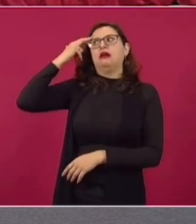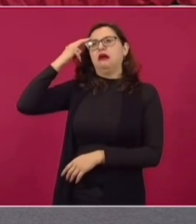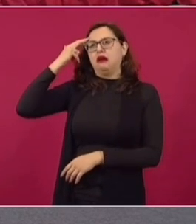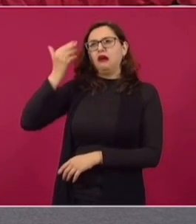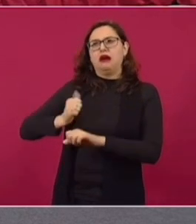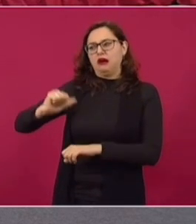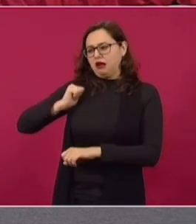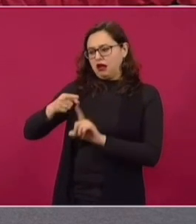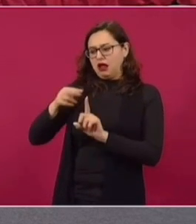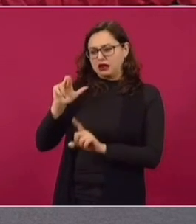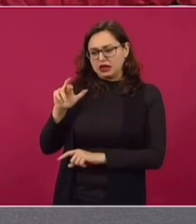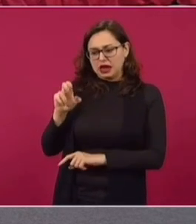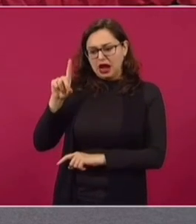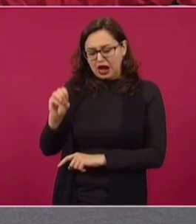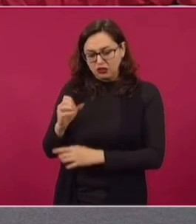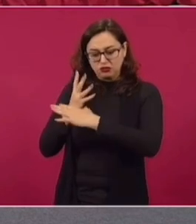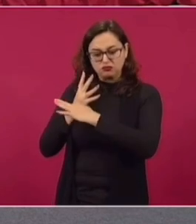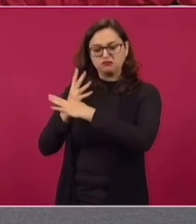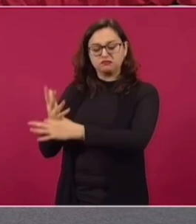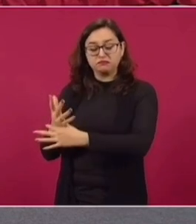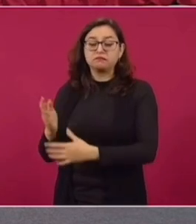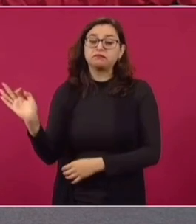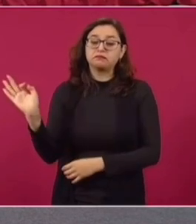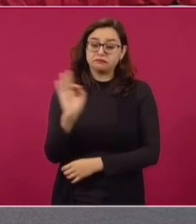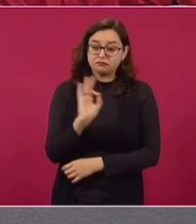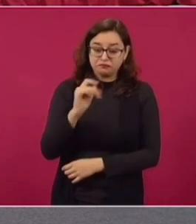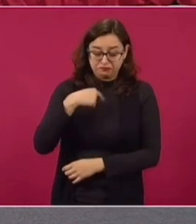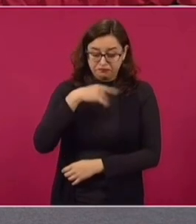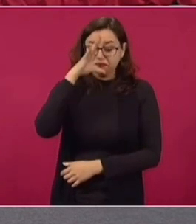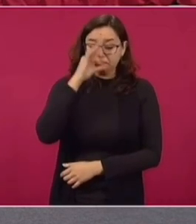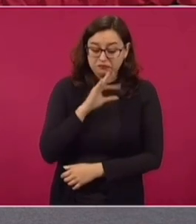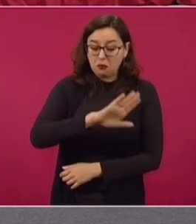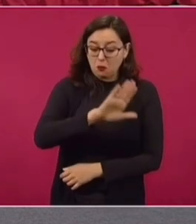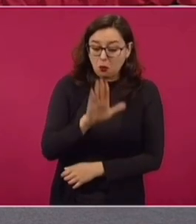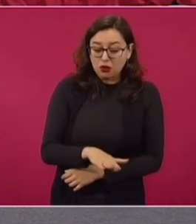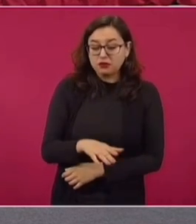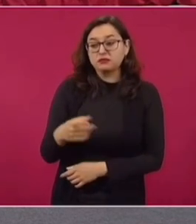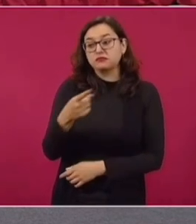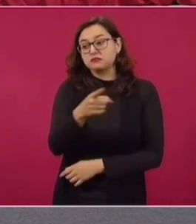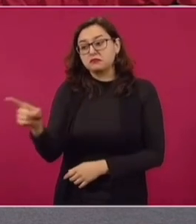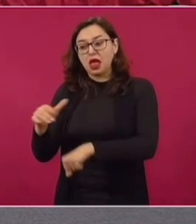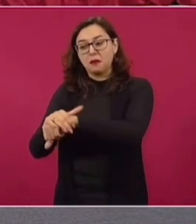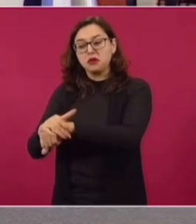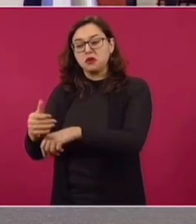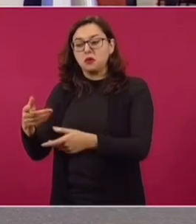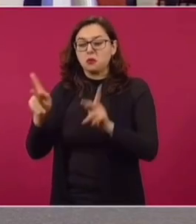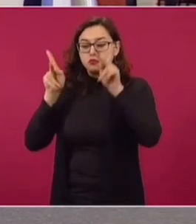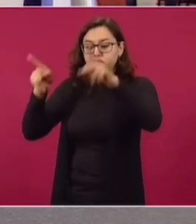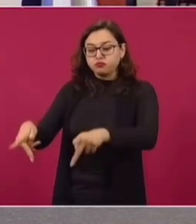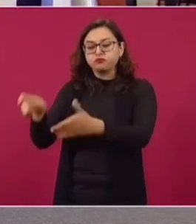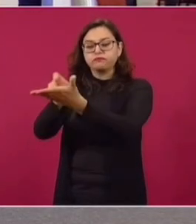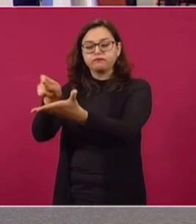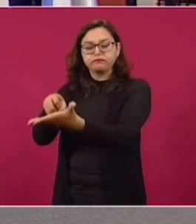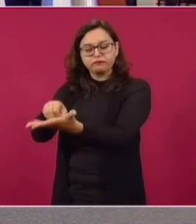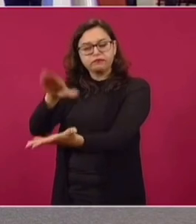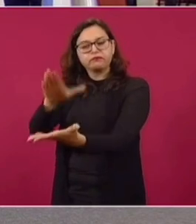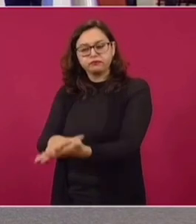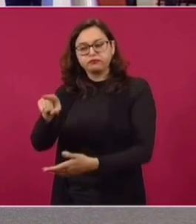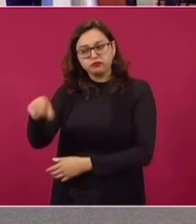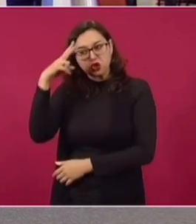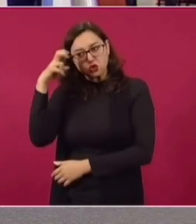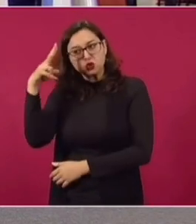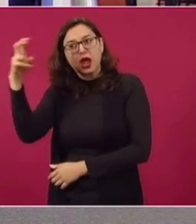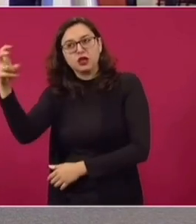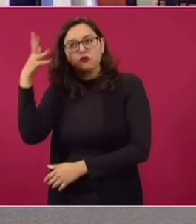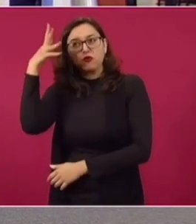que decía, cuando muera, mis amigos quizás creerán en mi tumba, aquí ya sé un soñador, y mis enemigos, aquí